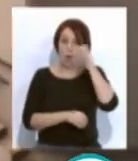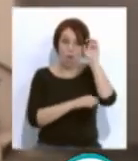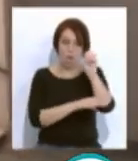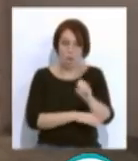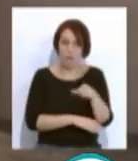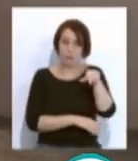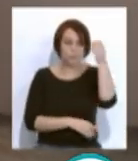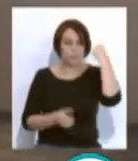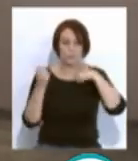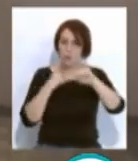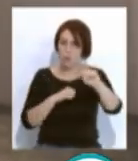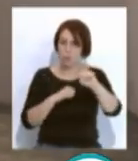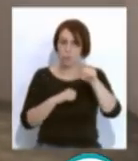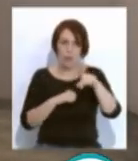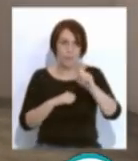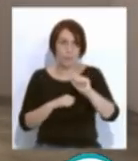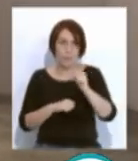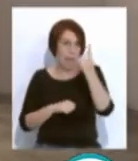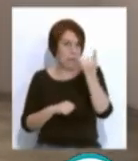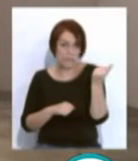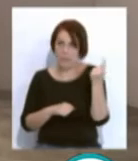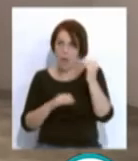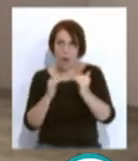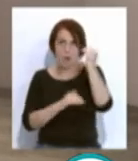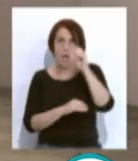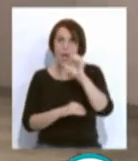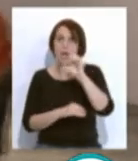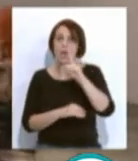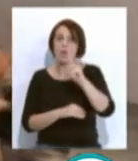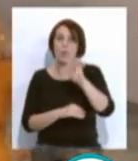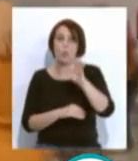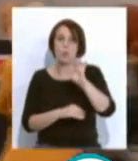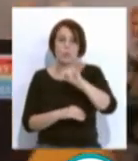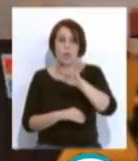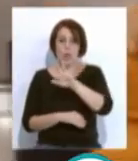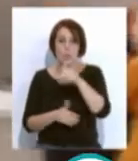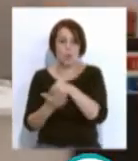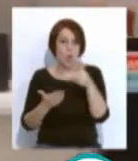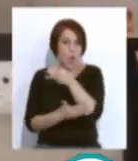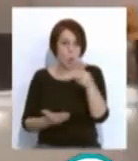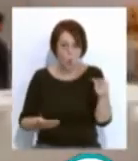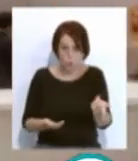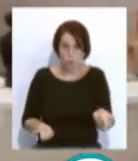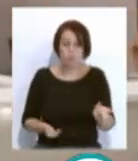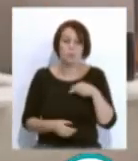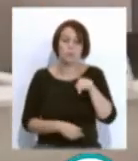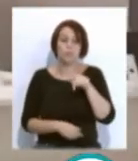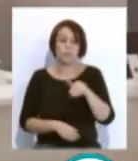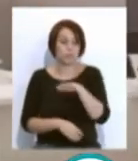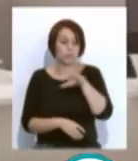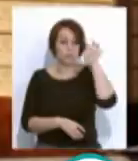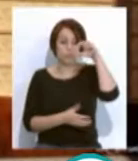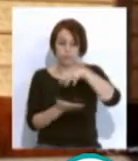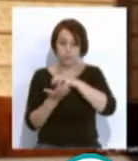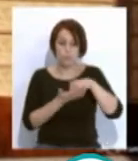una actuación de las manos la más alta de toda la DUSI, son 5 millones de euros y verdaderamente vamos a pasar de tener unas naves muy